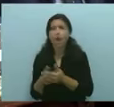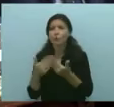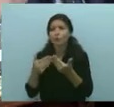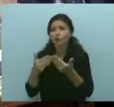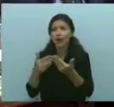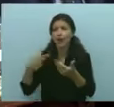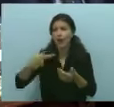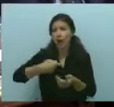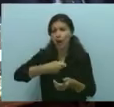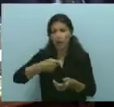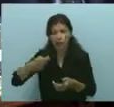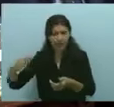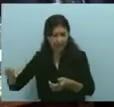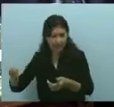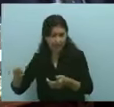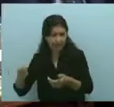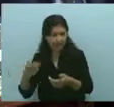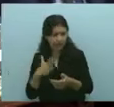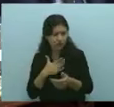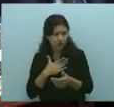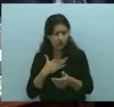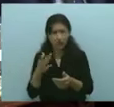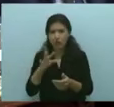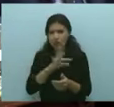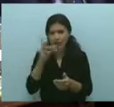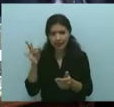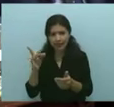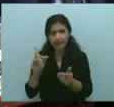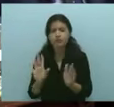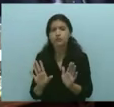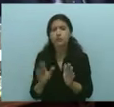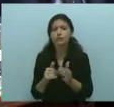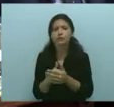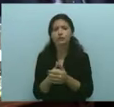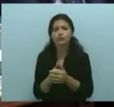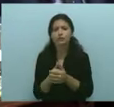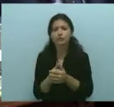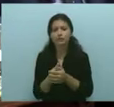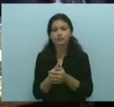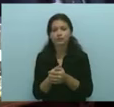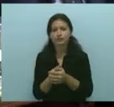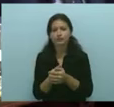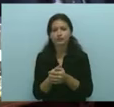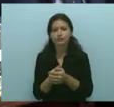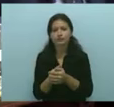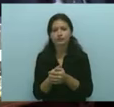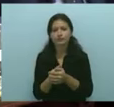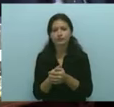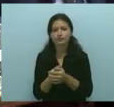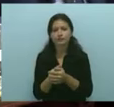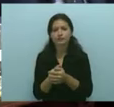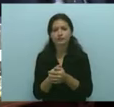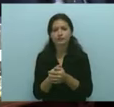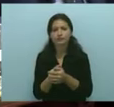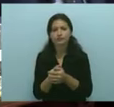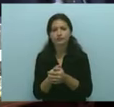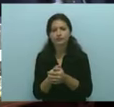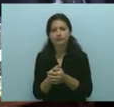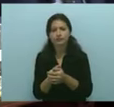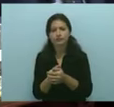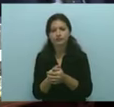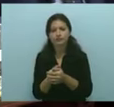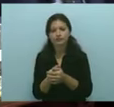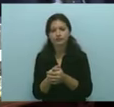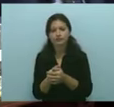condiciones, se estiran las edades, algunos años, para el retiro dispuesto por el Poder Ejecutivo. Y respecto al